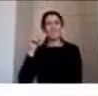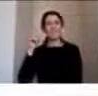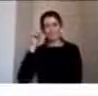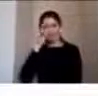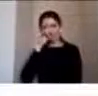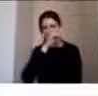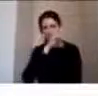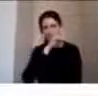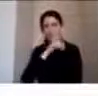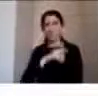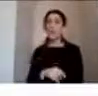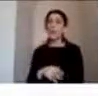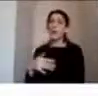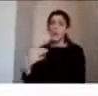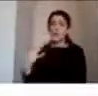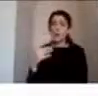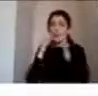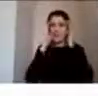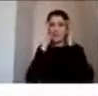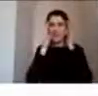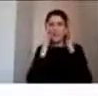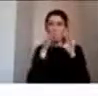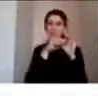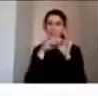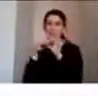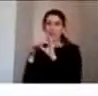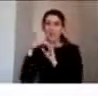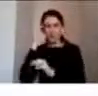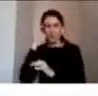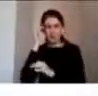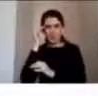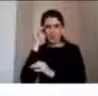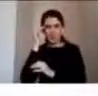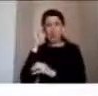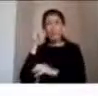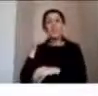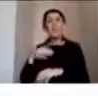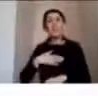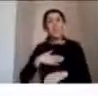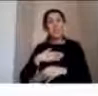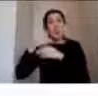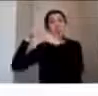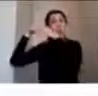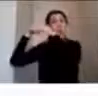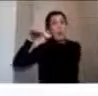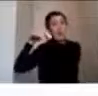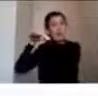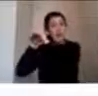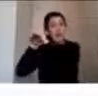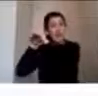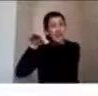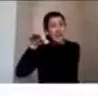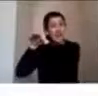en los procesos de memoria y que entonces para guardar algo primero tenemos que atender a ese algo